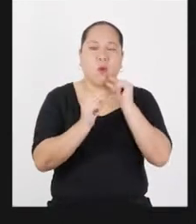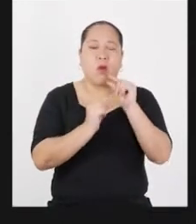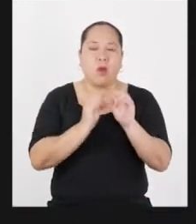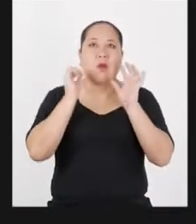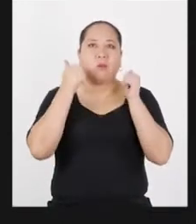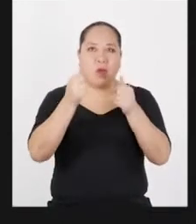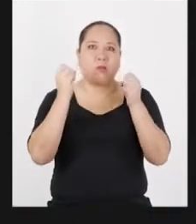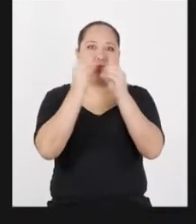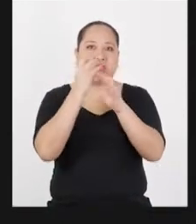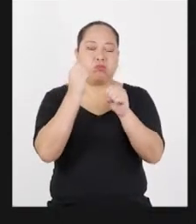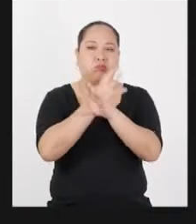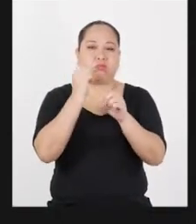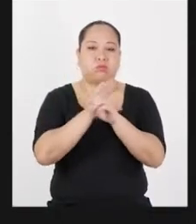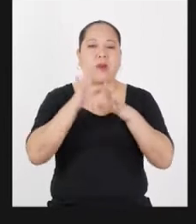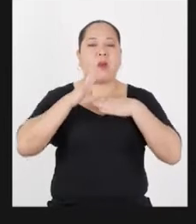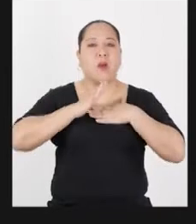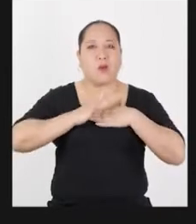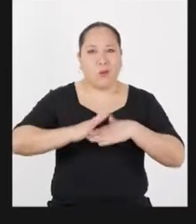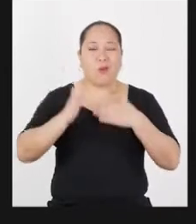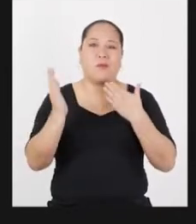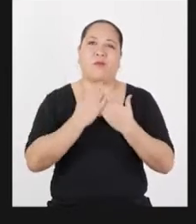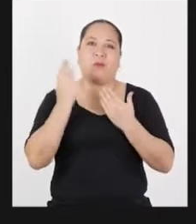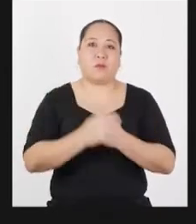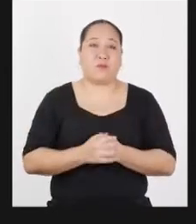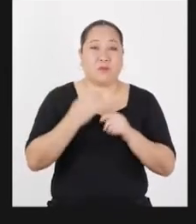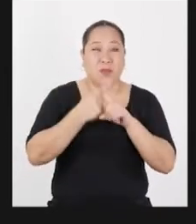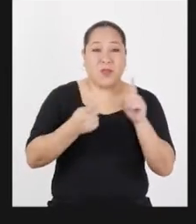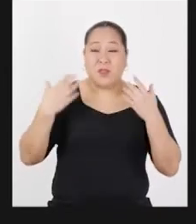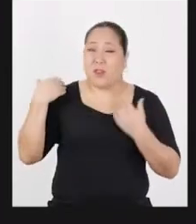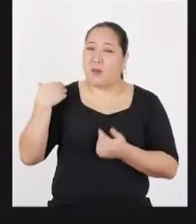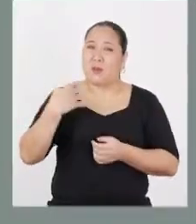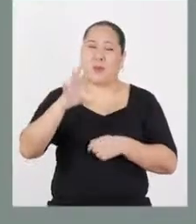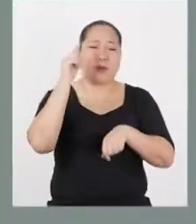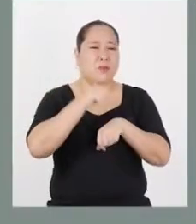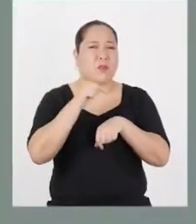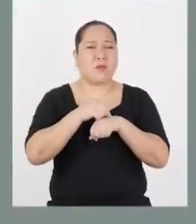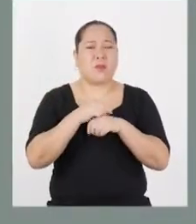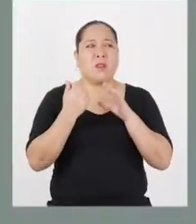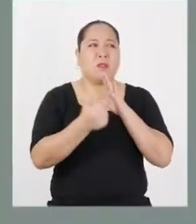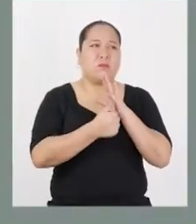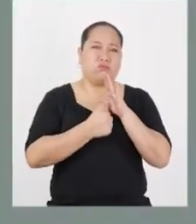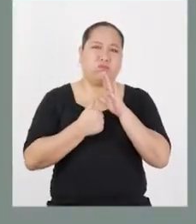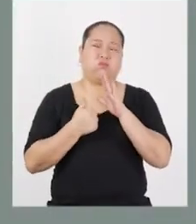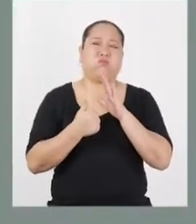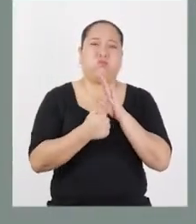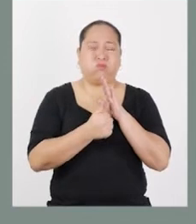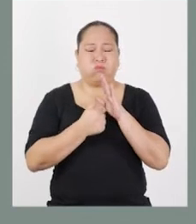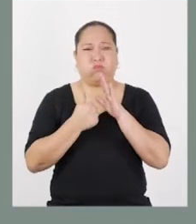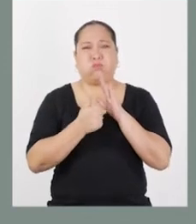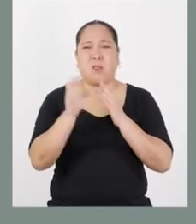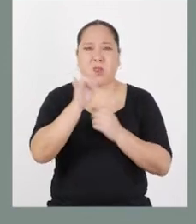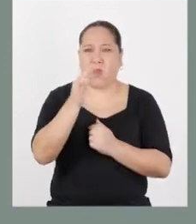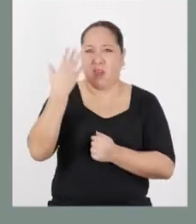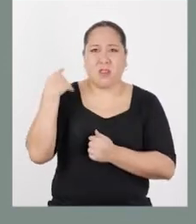bien con ellos por videollamadas. Y así todo se hizo más fácil. Pero ya ha pasado mucho tiempo de encierro y las cosas ya no son como antes.